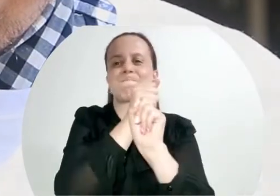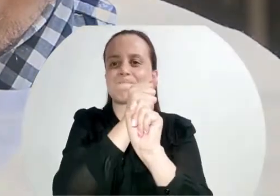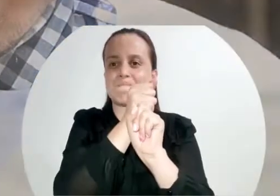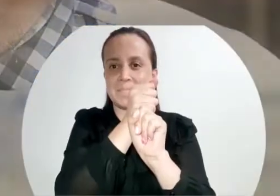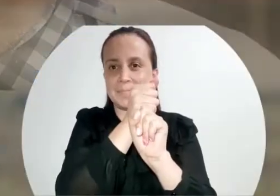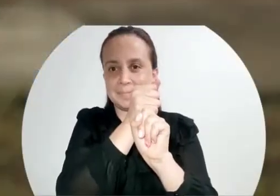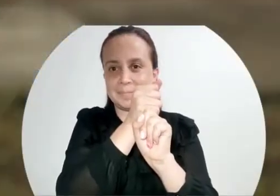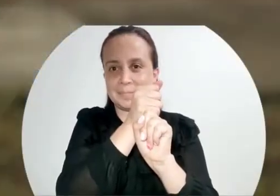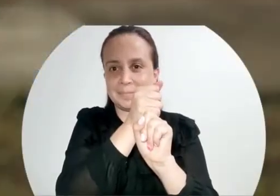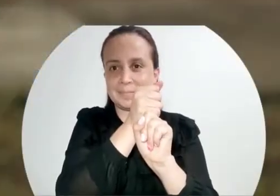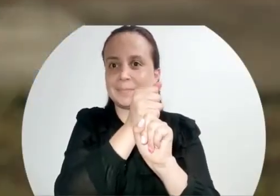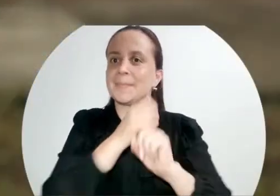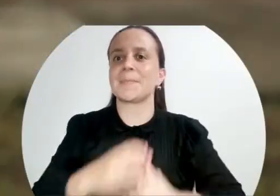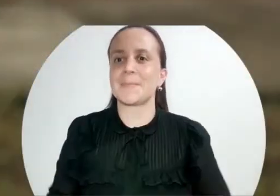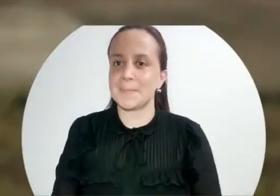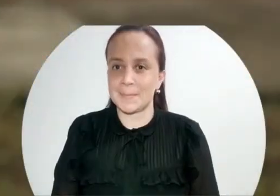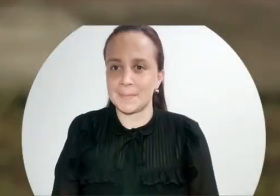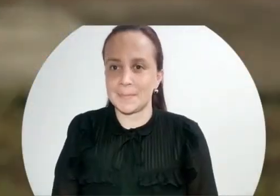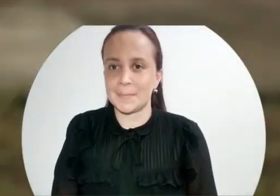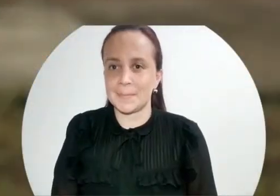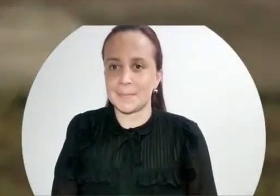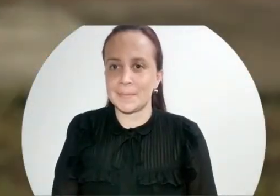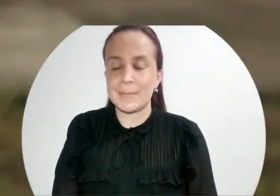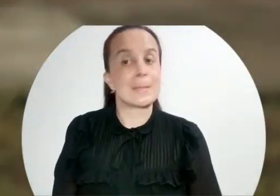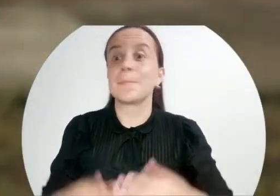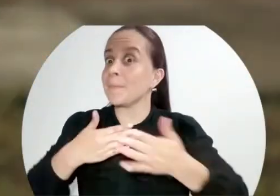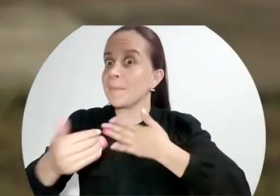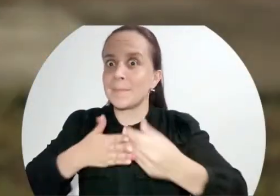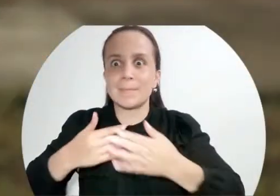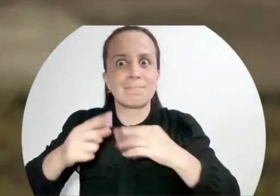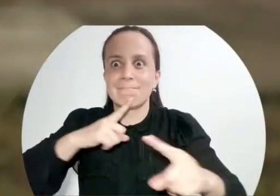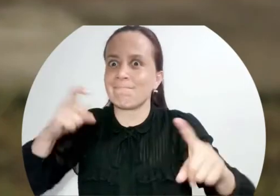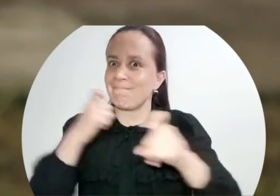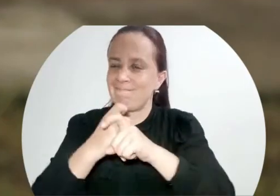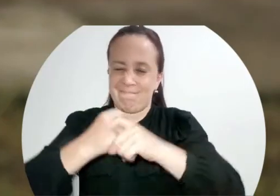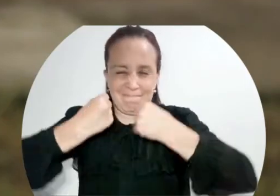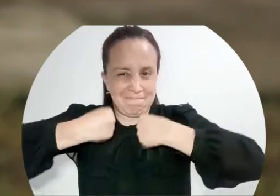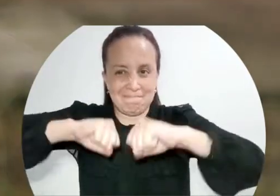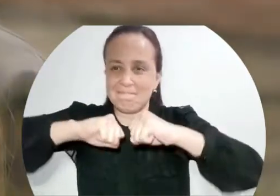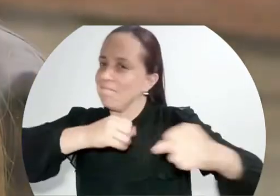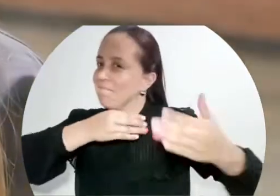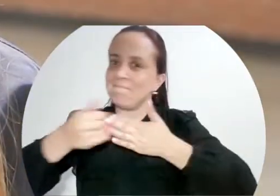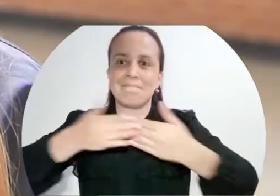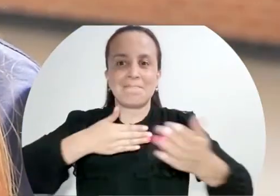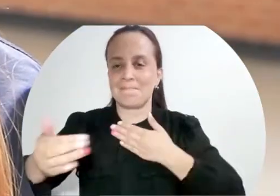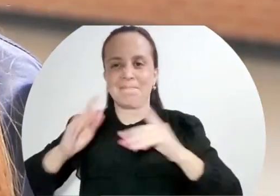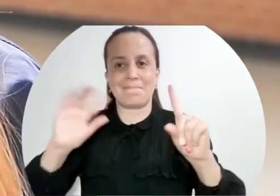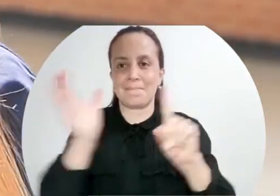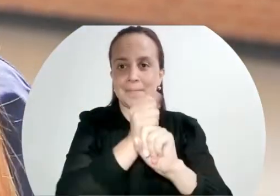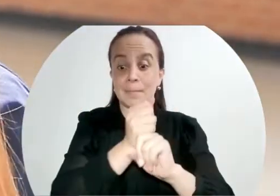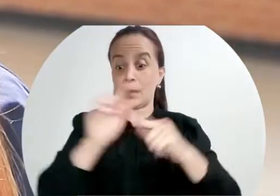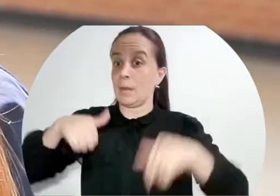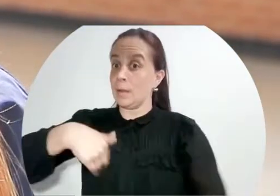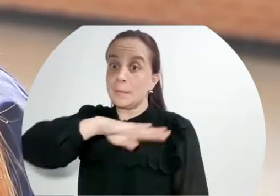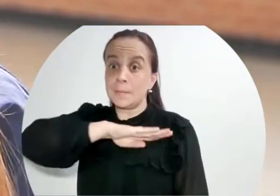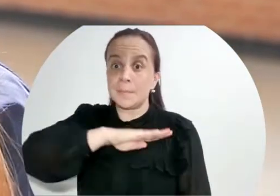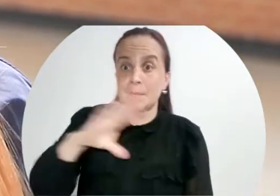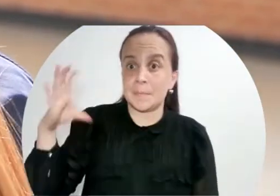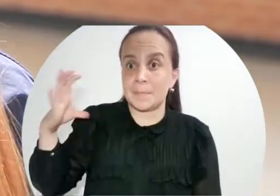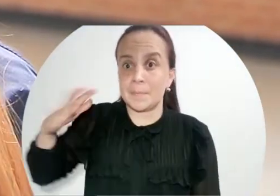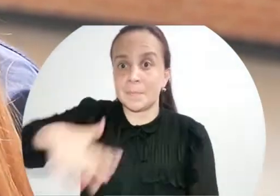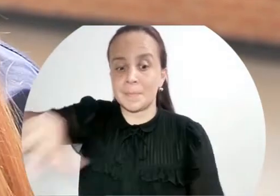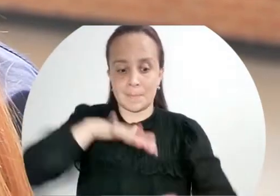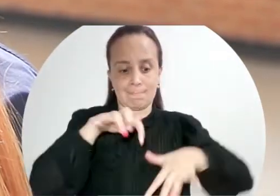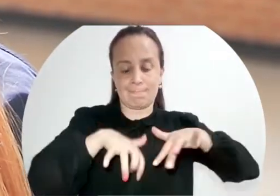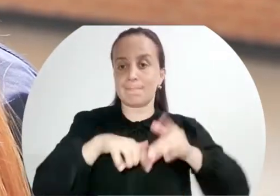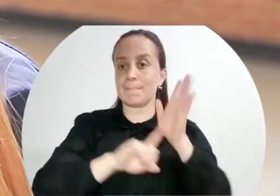alcanzarla. Que cueste, que cueste. Por eso desde la Administración Municipal y la